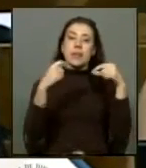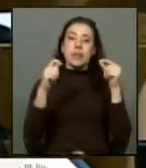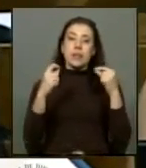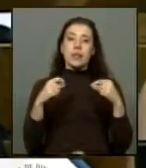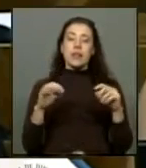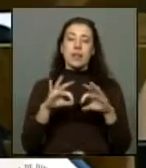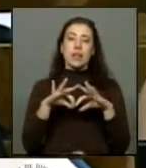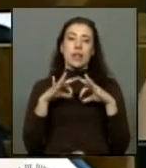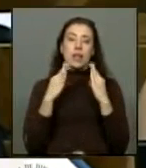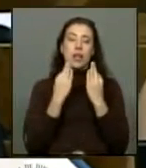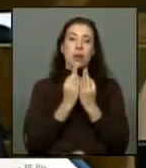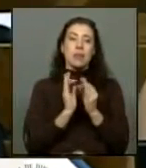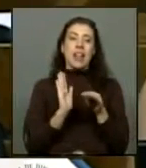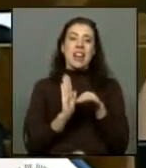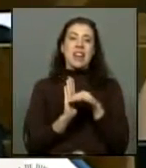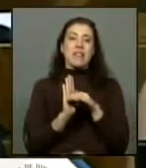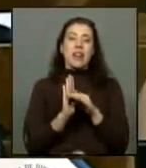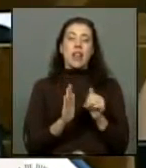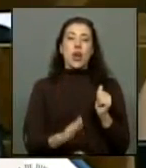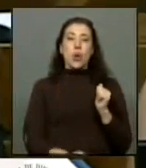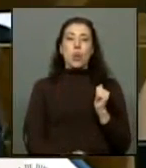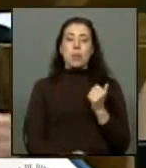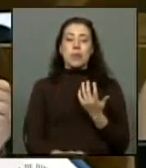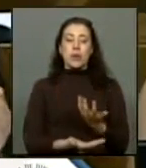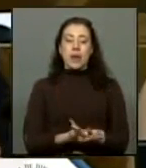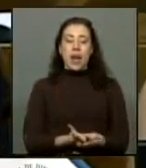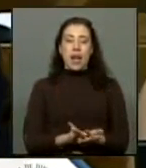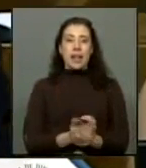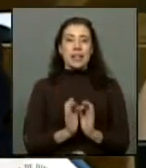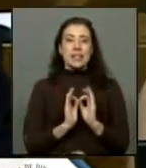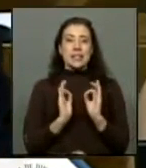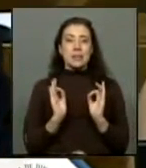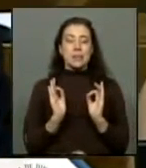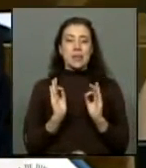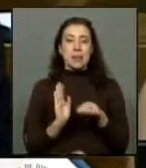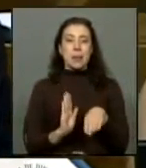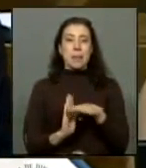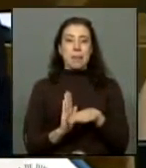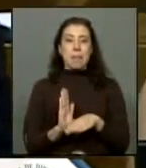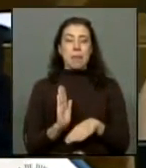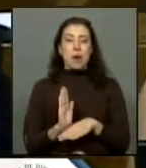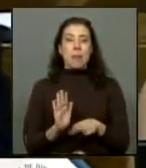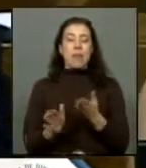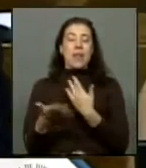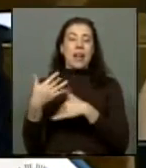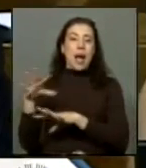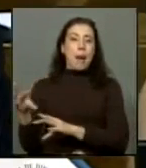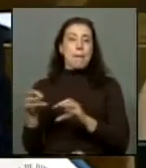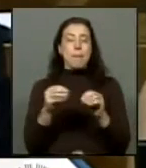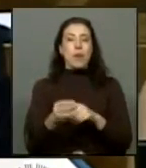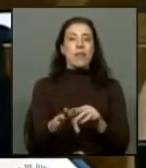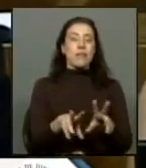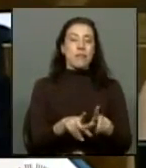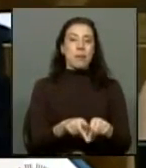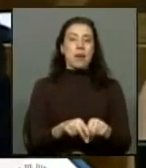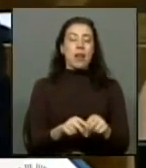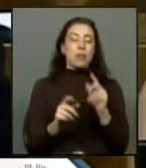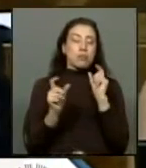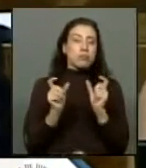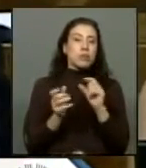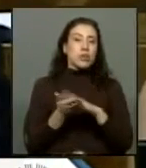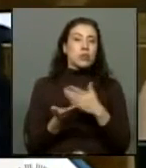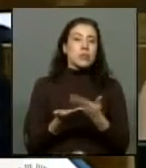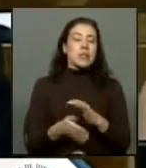completa del grado de cumplimiento que ha habido, especialmente en los programas de relocalización, en el programa de seguimiento del